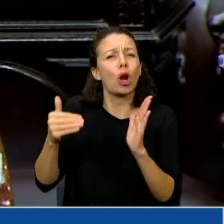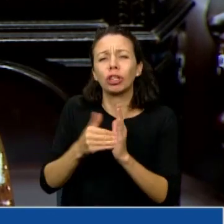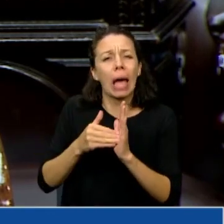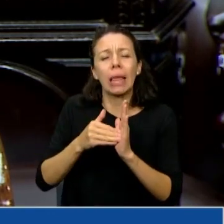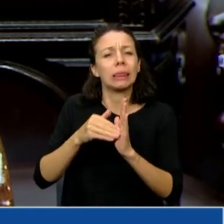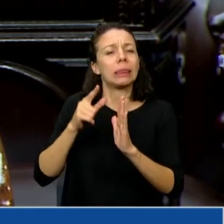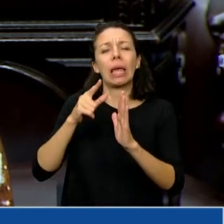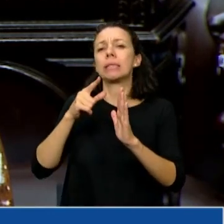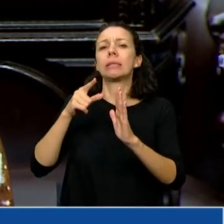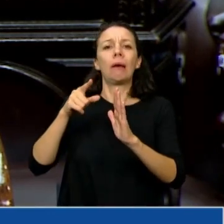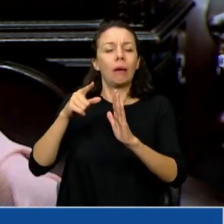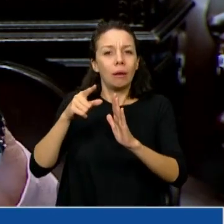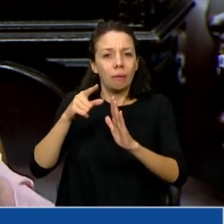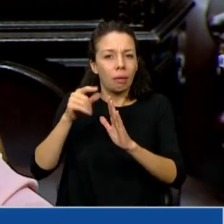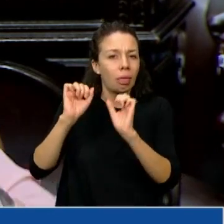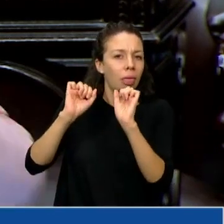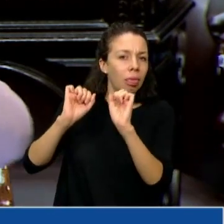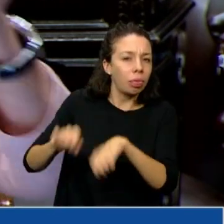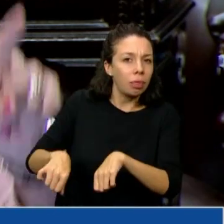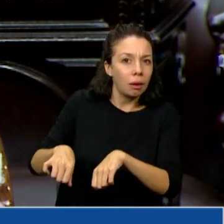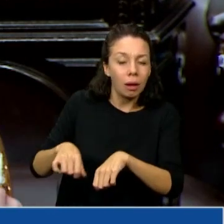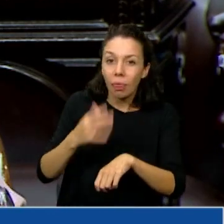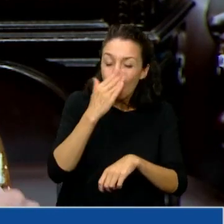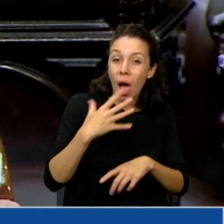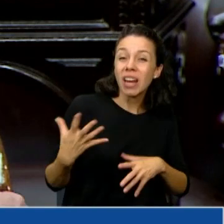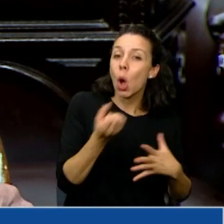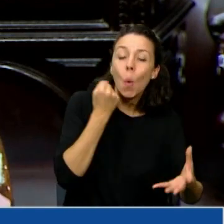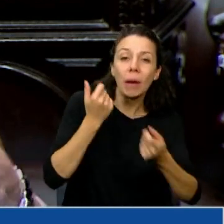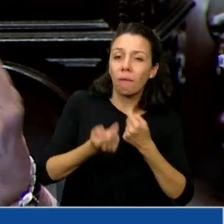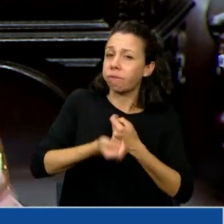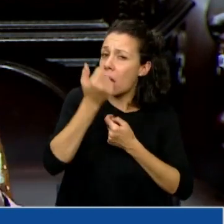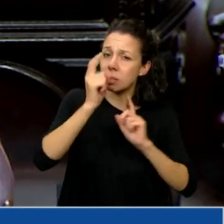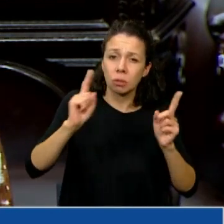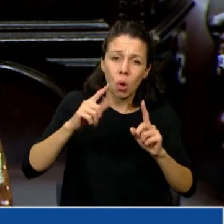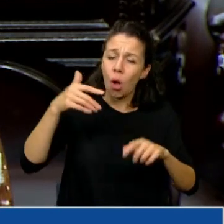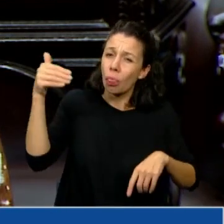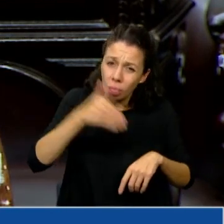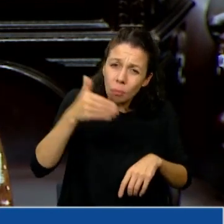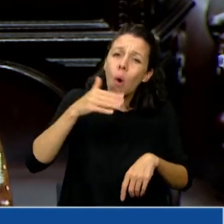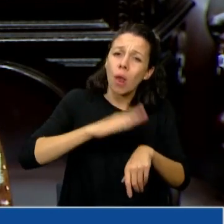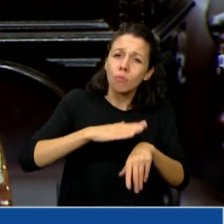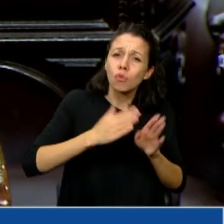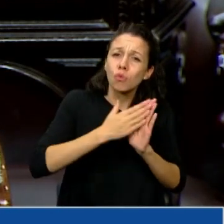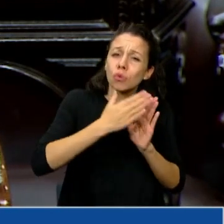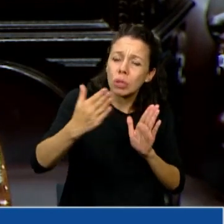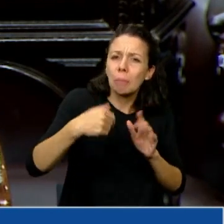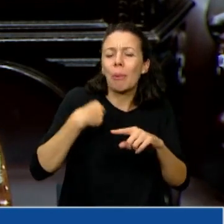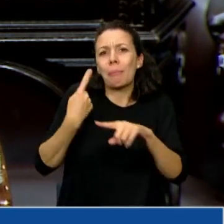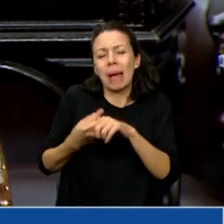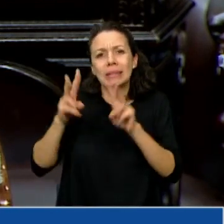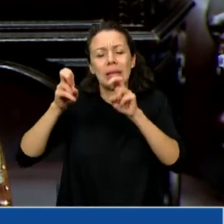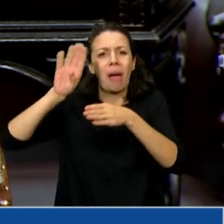un día para otro, ni en un año ni en dos. A eso se le suma el contexto que ha generado el endeudamiento.